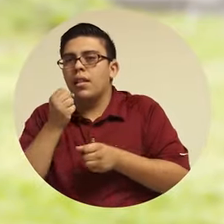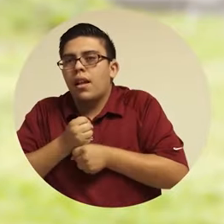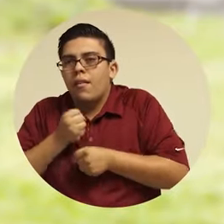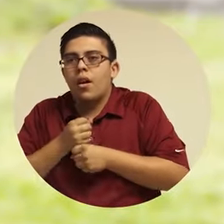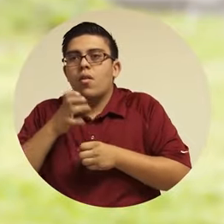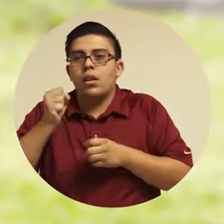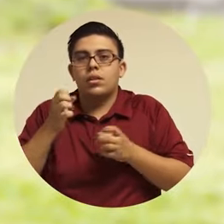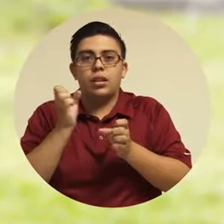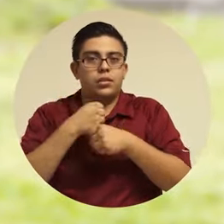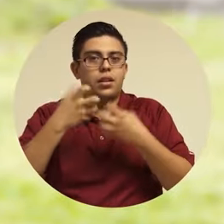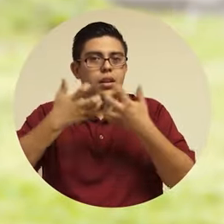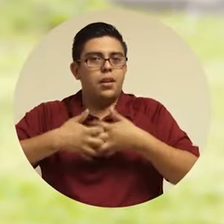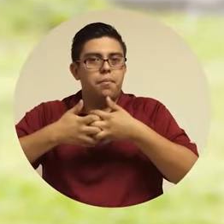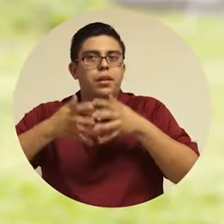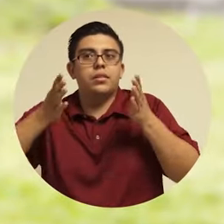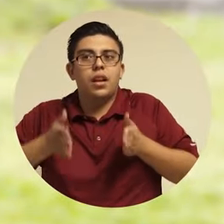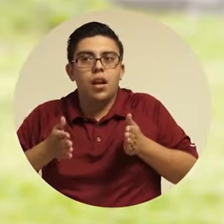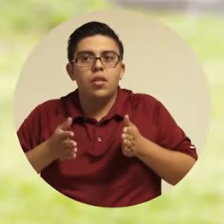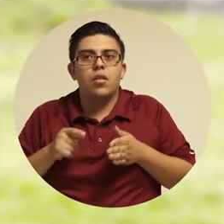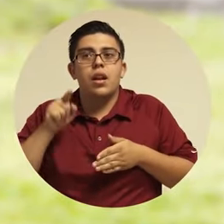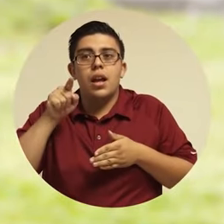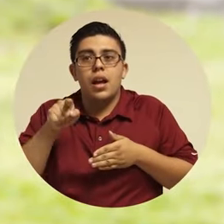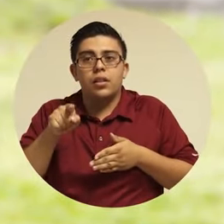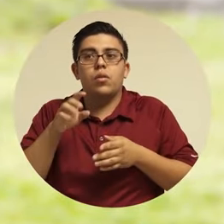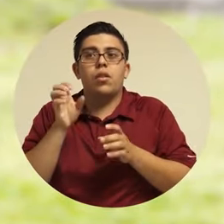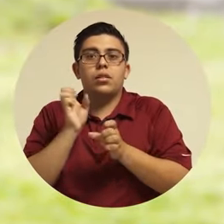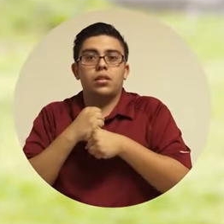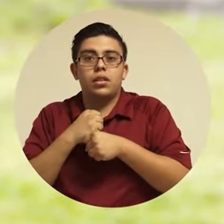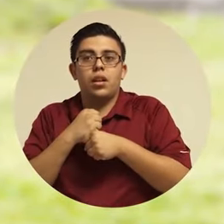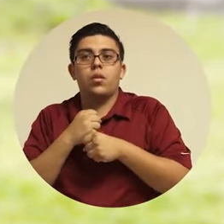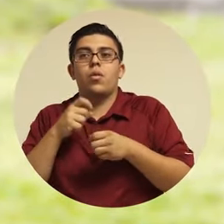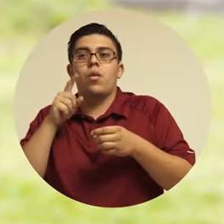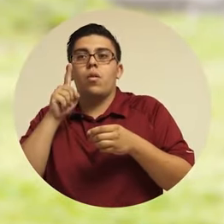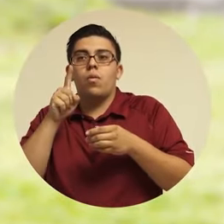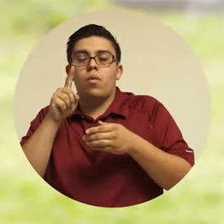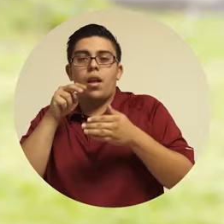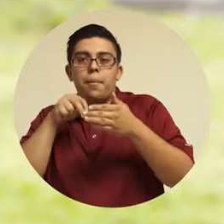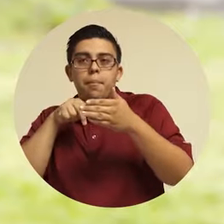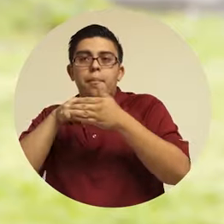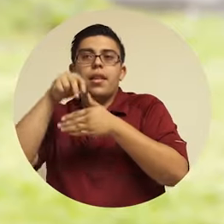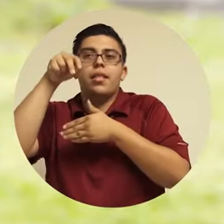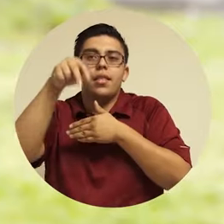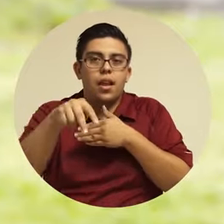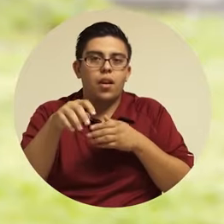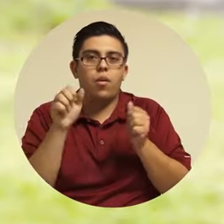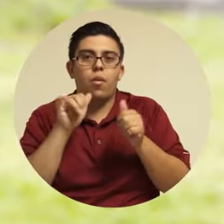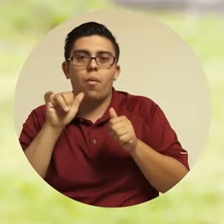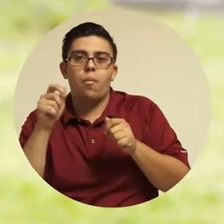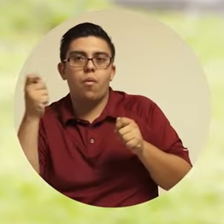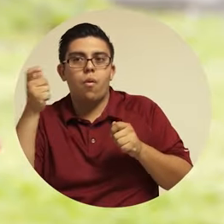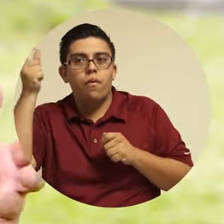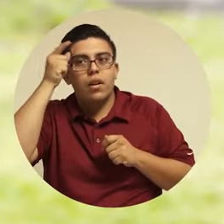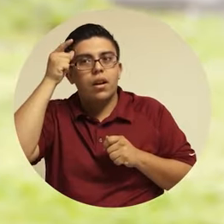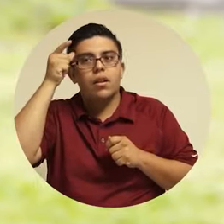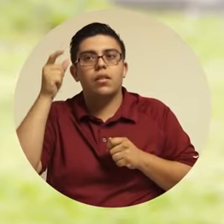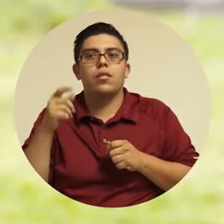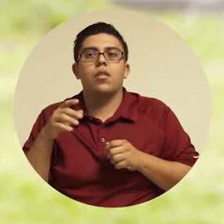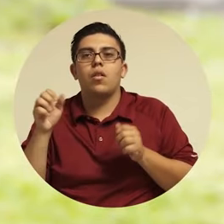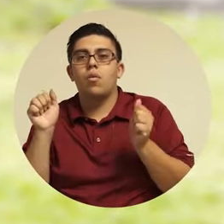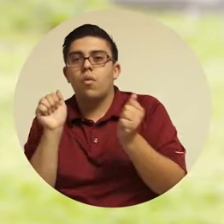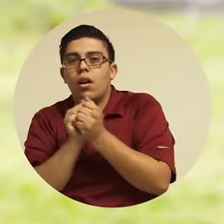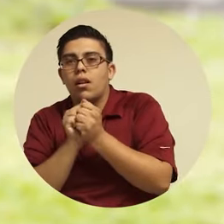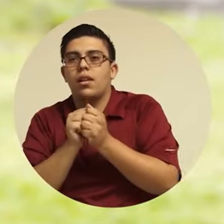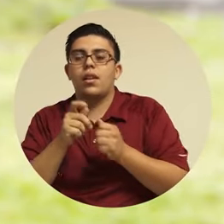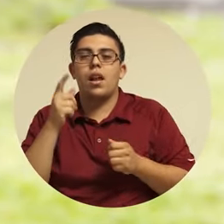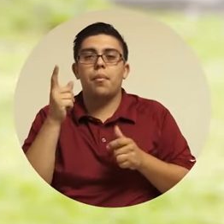empleo, el emprendedurismo que va a ser empresarios, que vamos a lograr. Esa es una dinámica que se está gestando, a la cual estamos apostando como